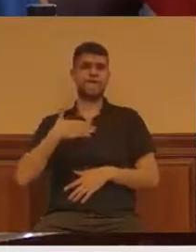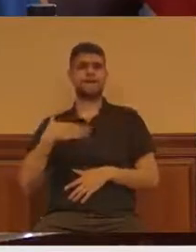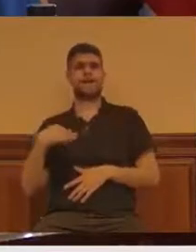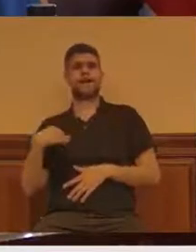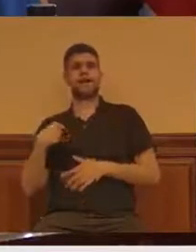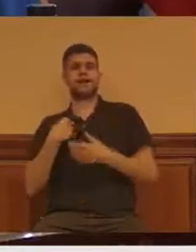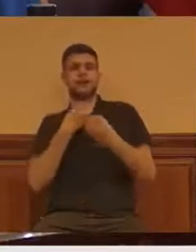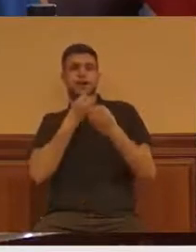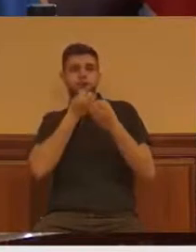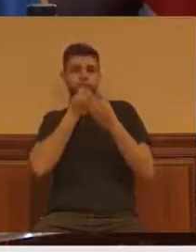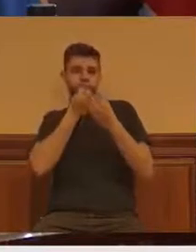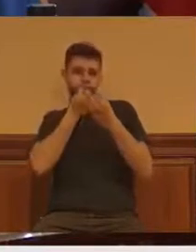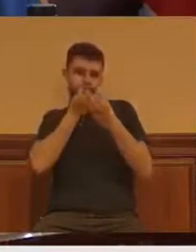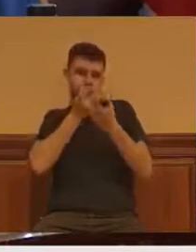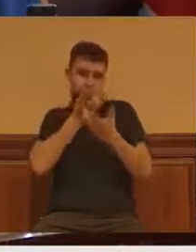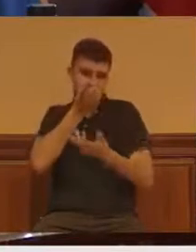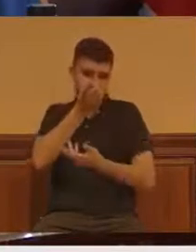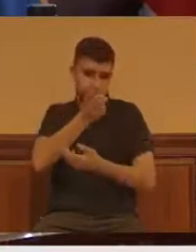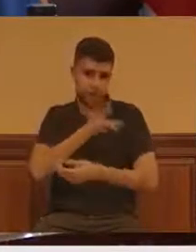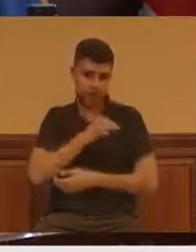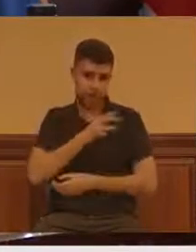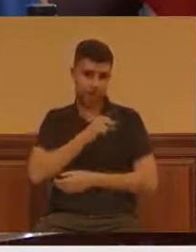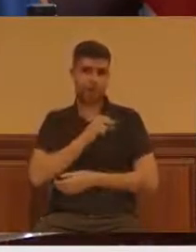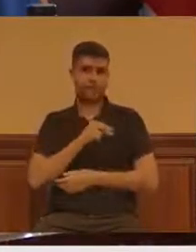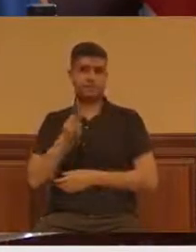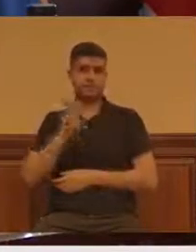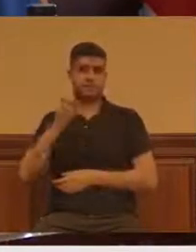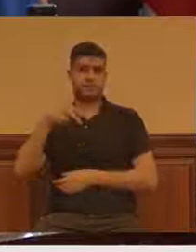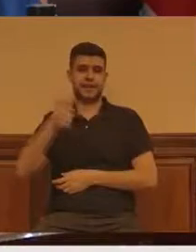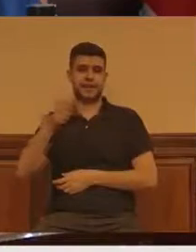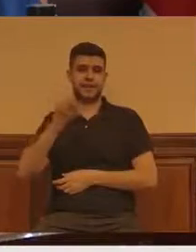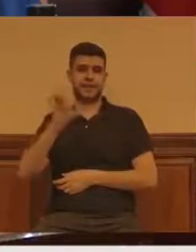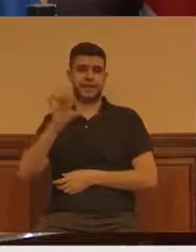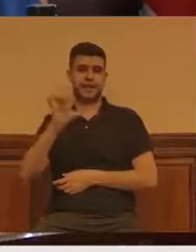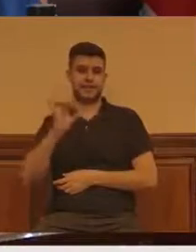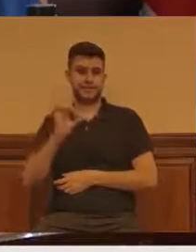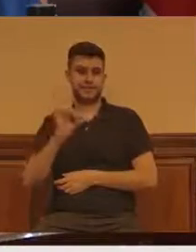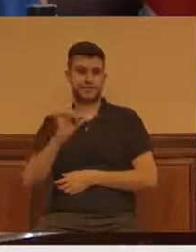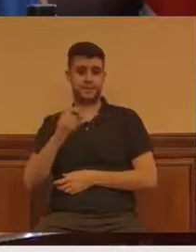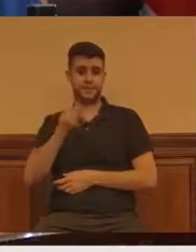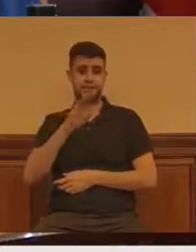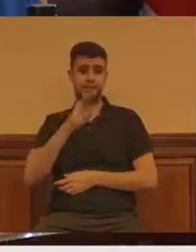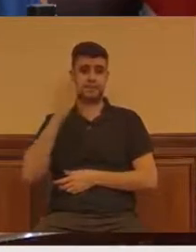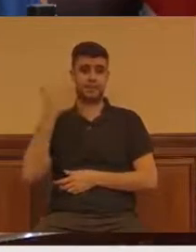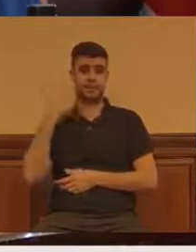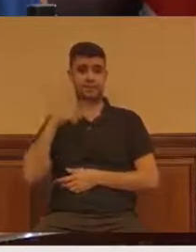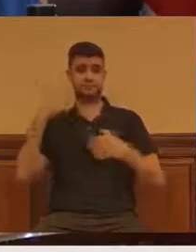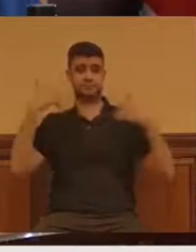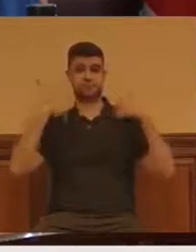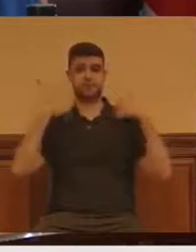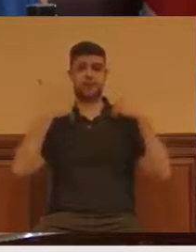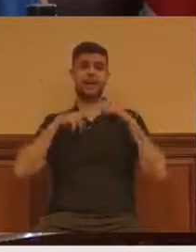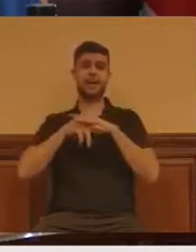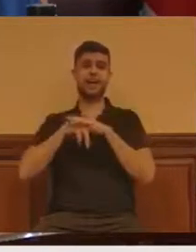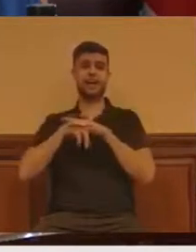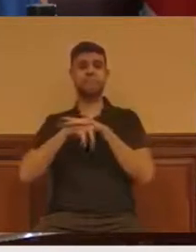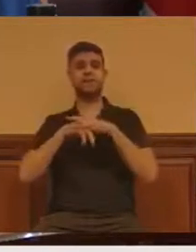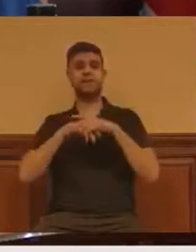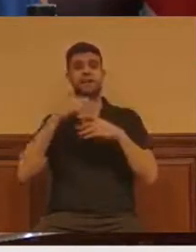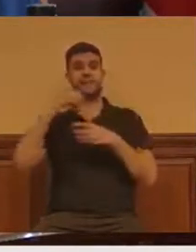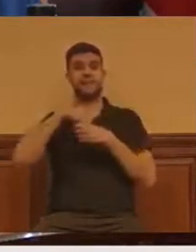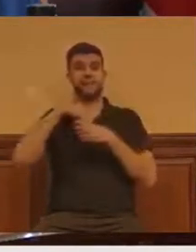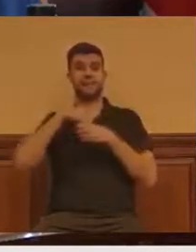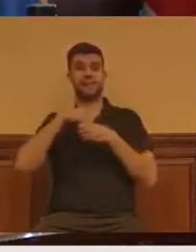concejala Benavides que en el anterior mandato, cuando estuve al frente de la concejalía de régimen interior, elaboramos en el área de